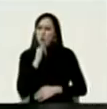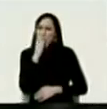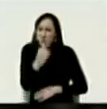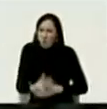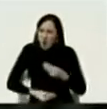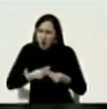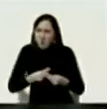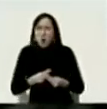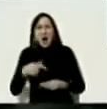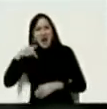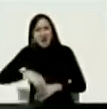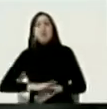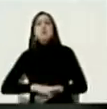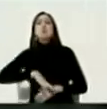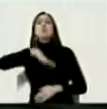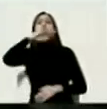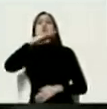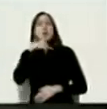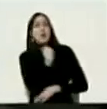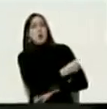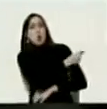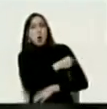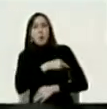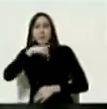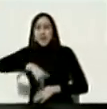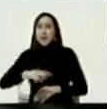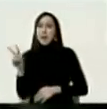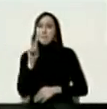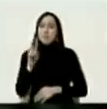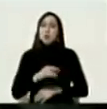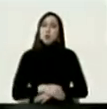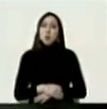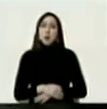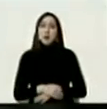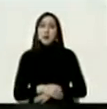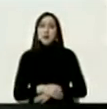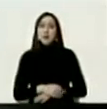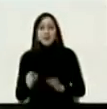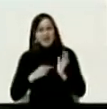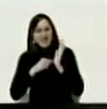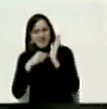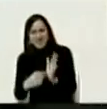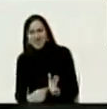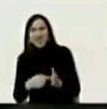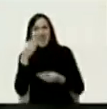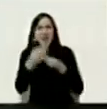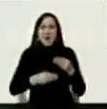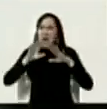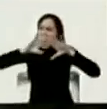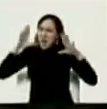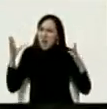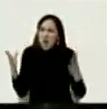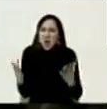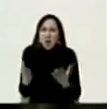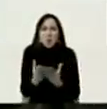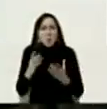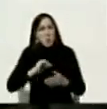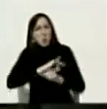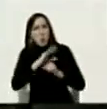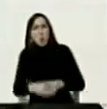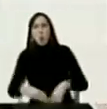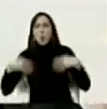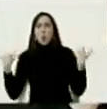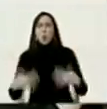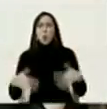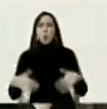sanitario en Venezuela Venezuela será el epicentro del coronavirus en el mundo decían Juan Guara